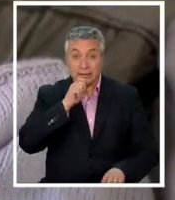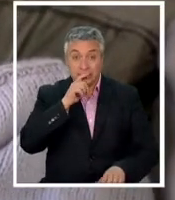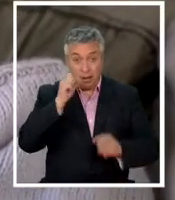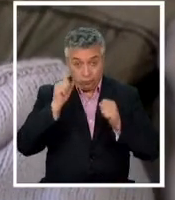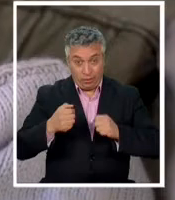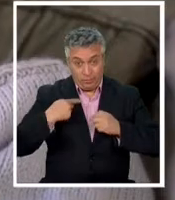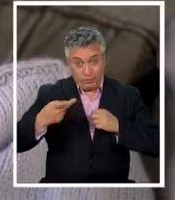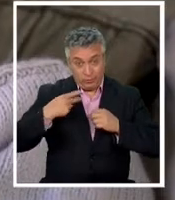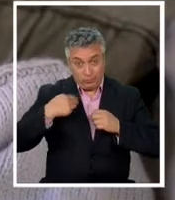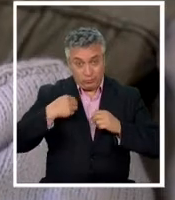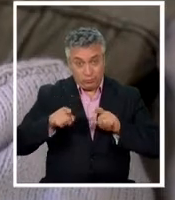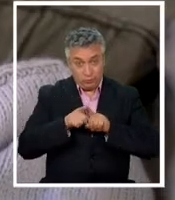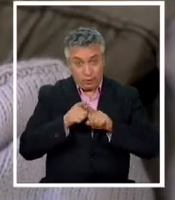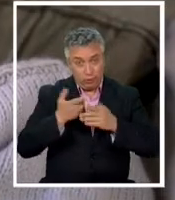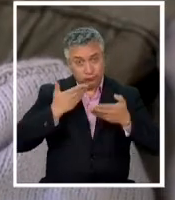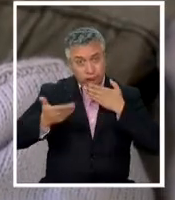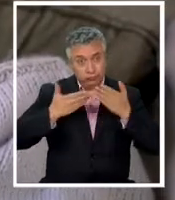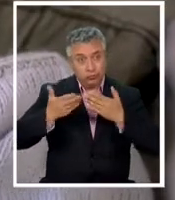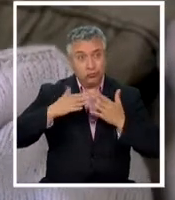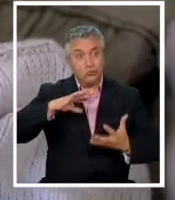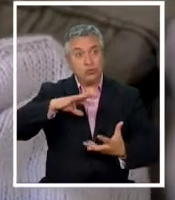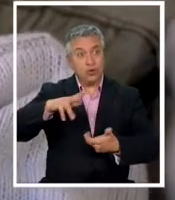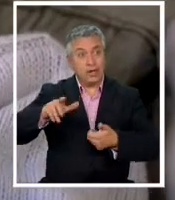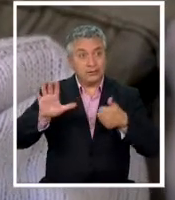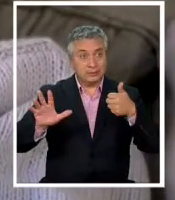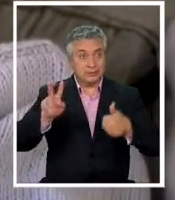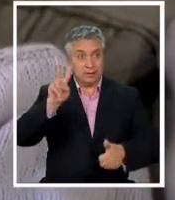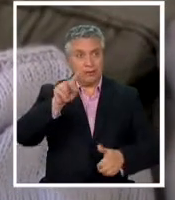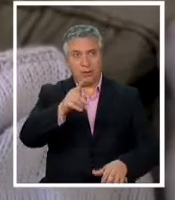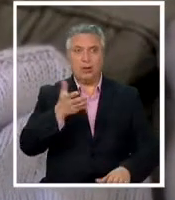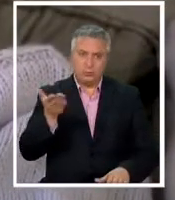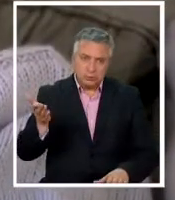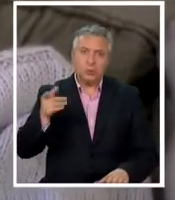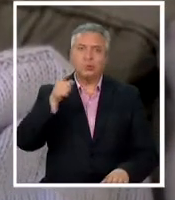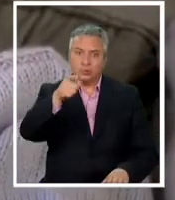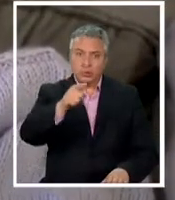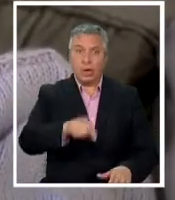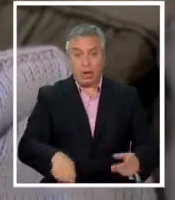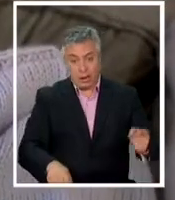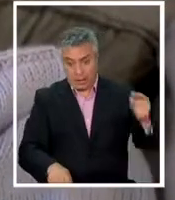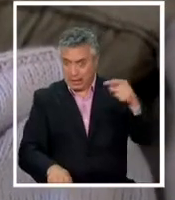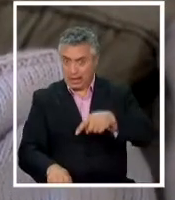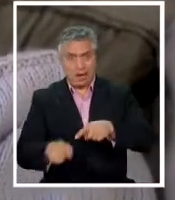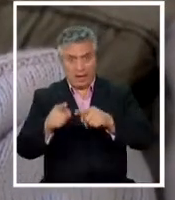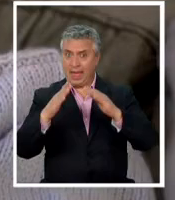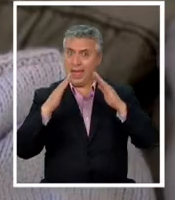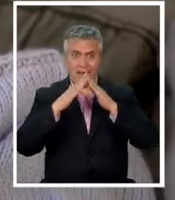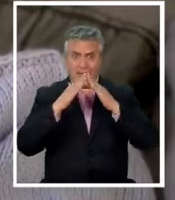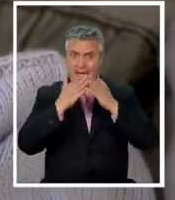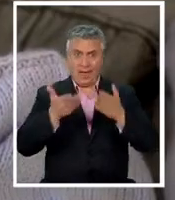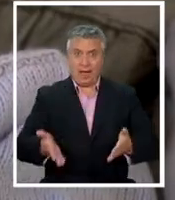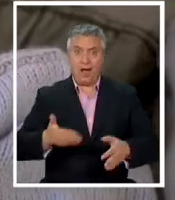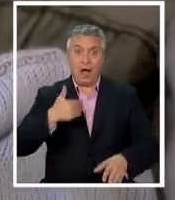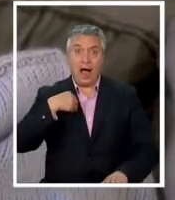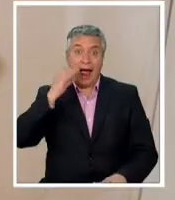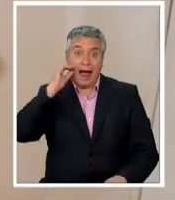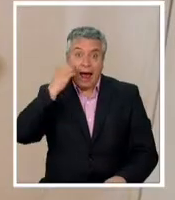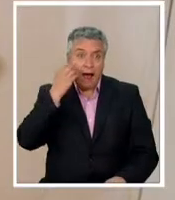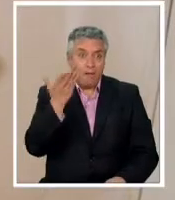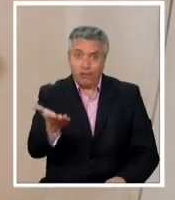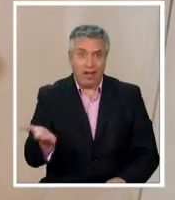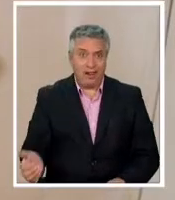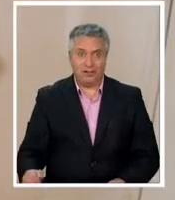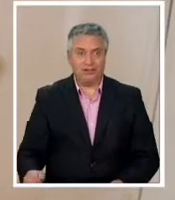juntar para hablar del Mundial del 62? Pero mi amor si usted llega aquí a su casa pues si yo soy su abuelo